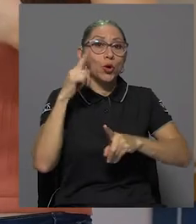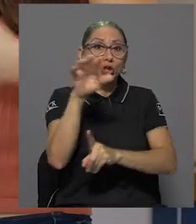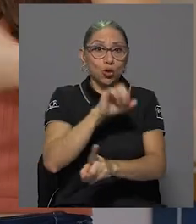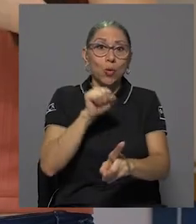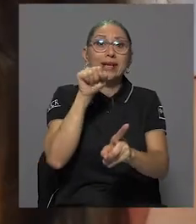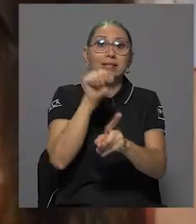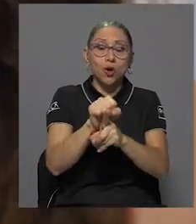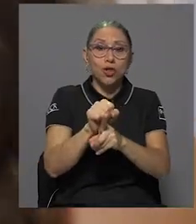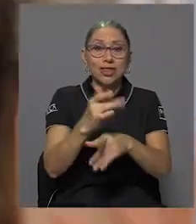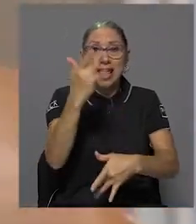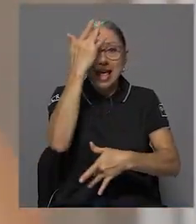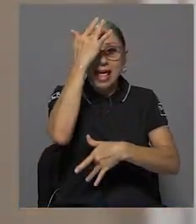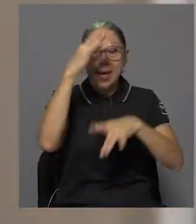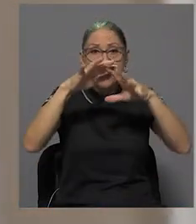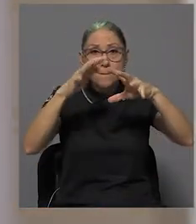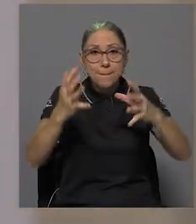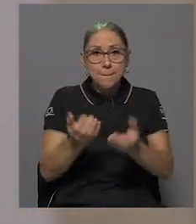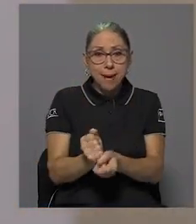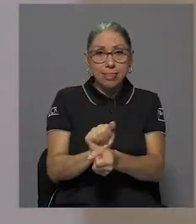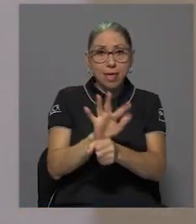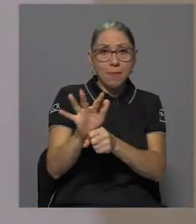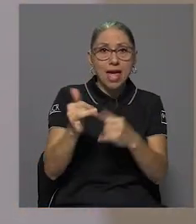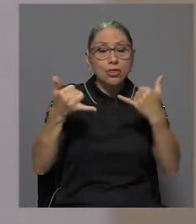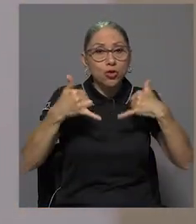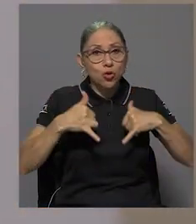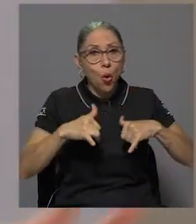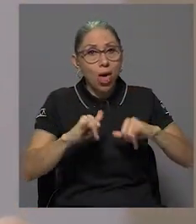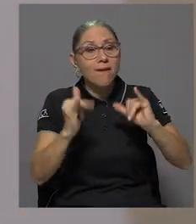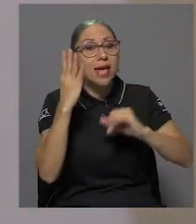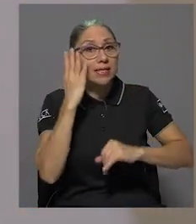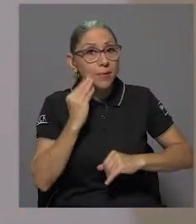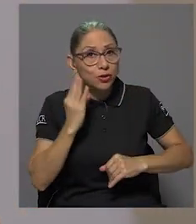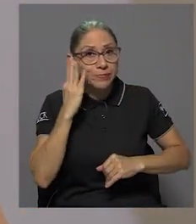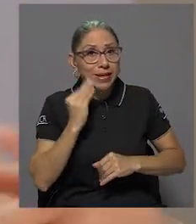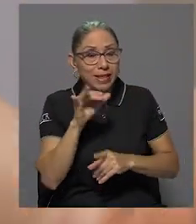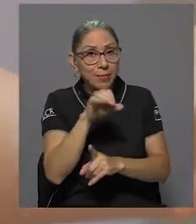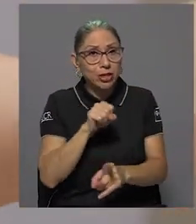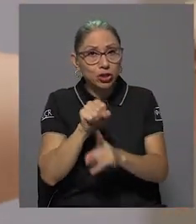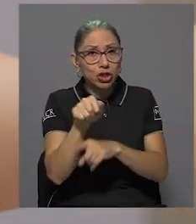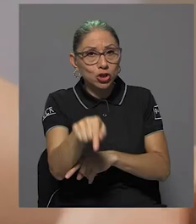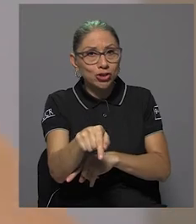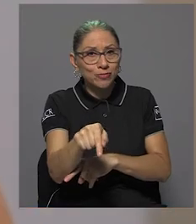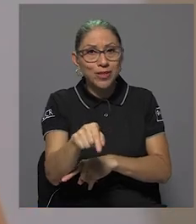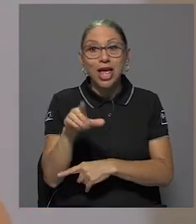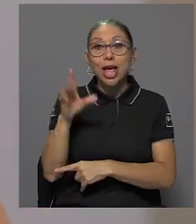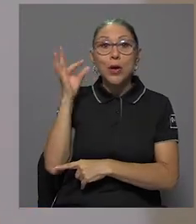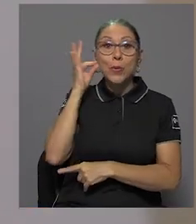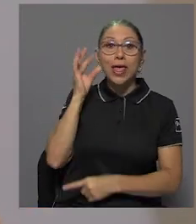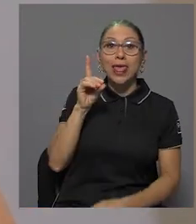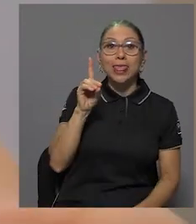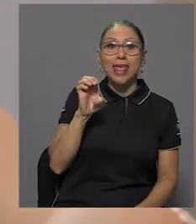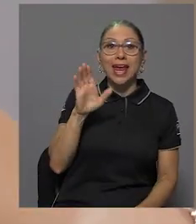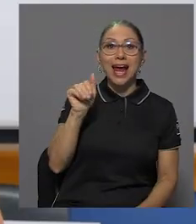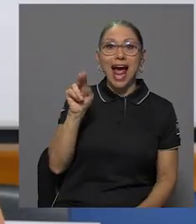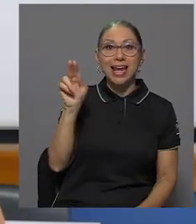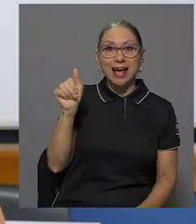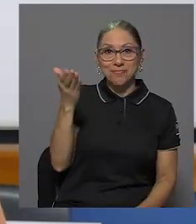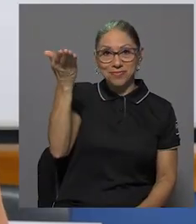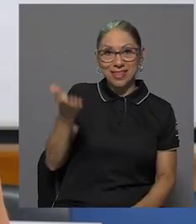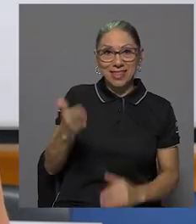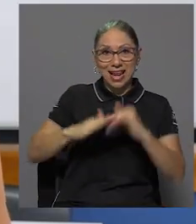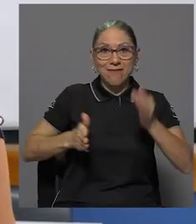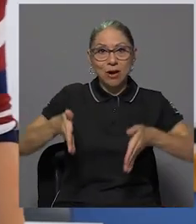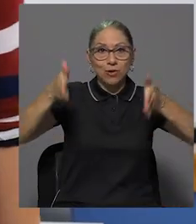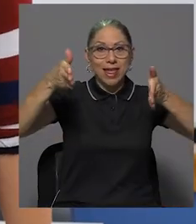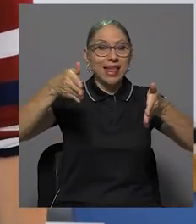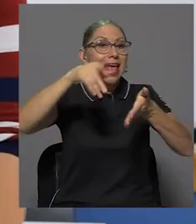de la pandemia, que aún todavía estamos viviendo los efectos. De acuerdo con la decana de la facultad, la escuela